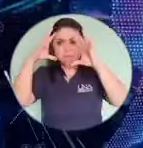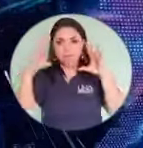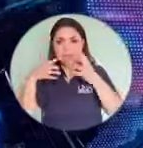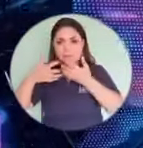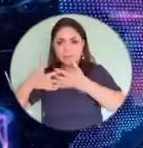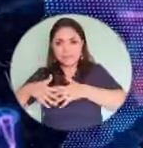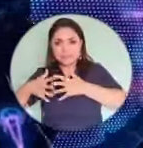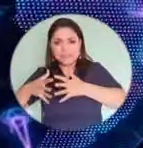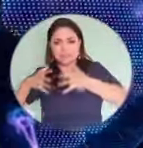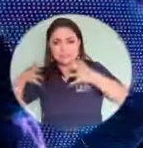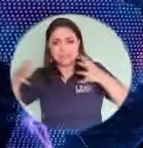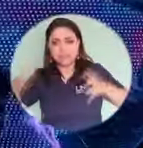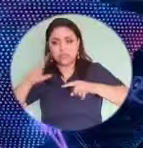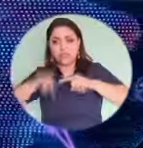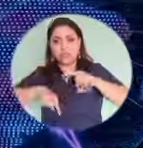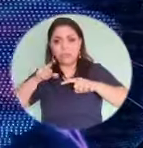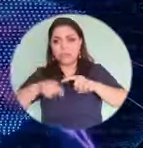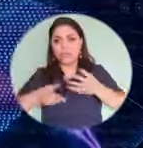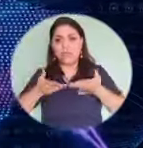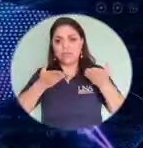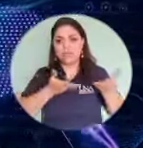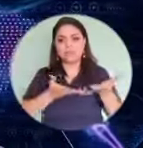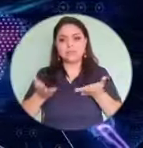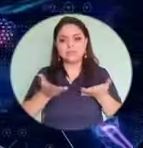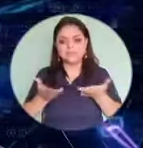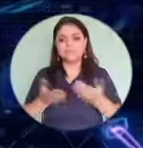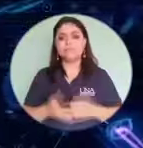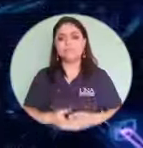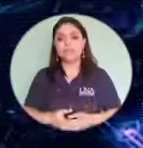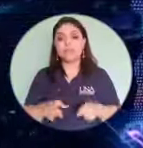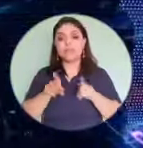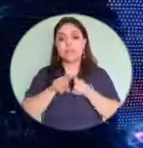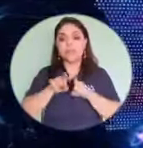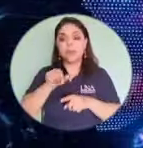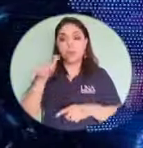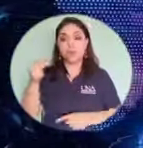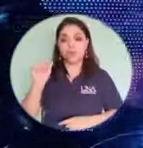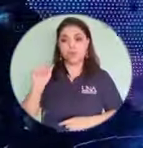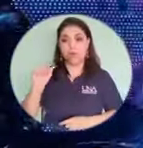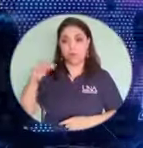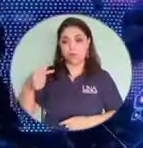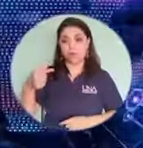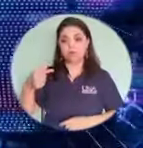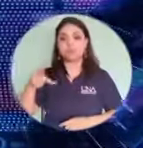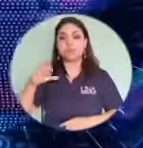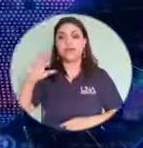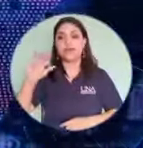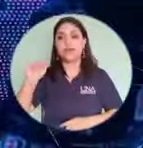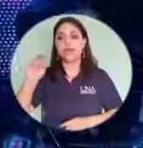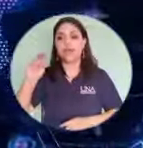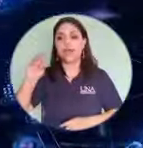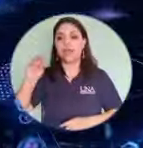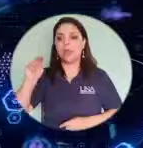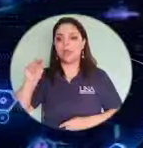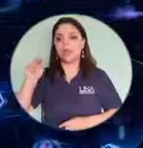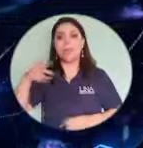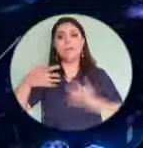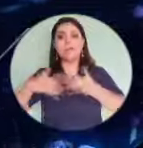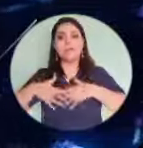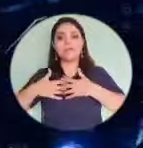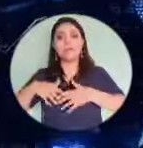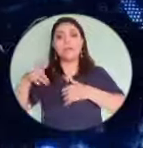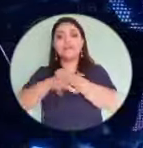generan sus ingresos. Pues bueno, también tuvimos el caso de Canon recientemente en agosto, donde fueron vulnerados y